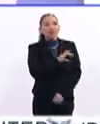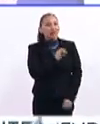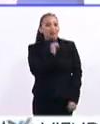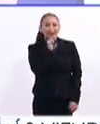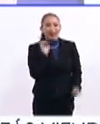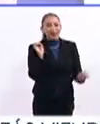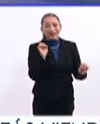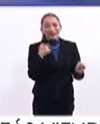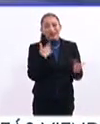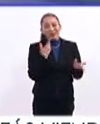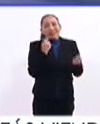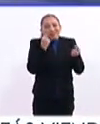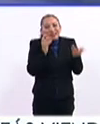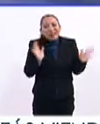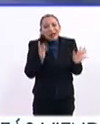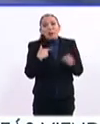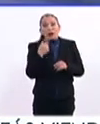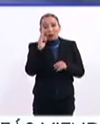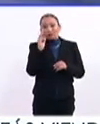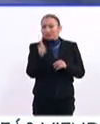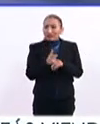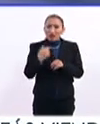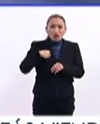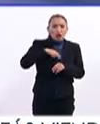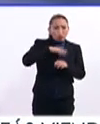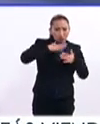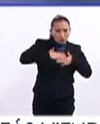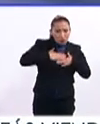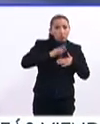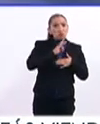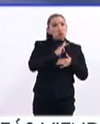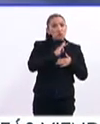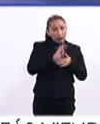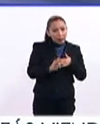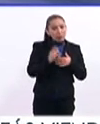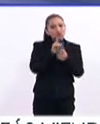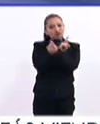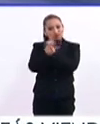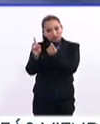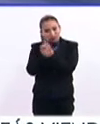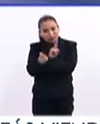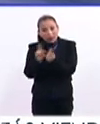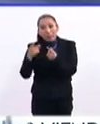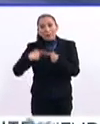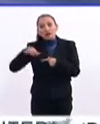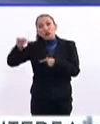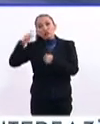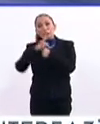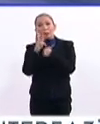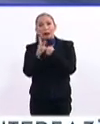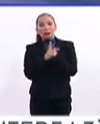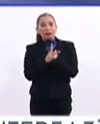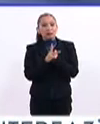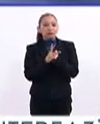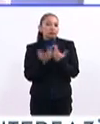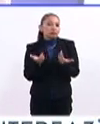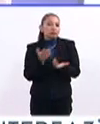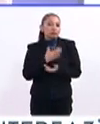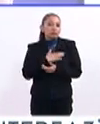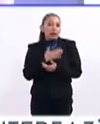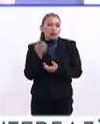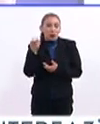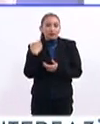miedo a enfrentarnos. Porque yo me di cuenta que nosotros teníamos la capacidad de convivir con personas de otros países y, bueno,